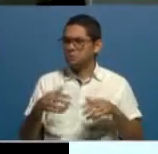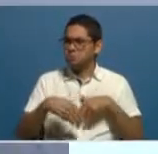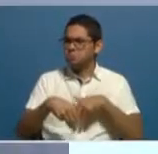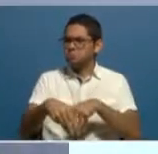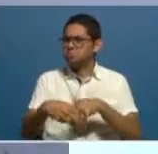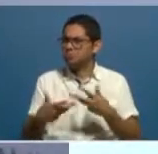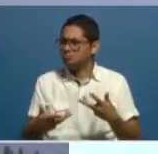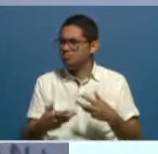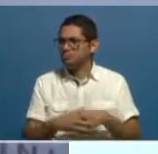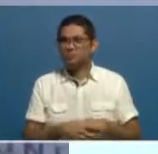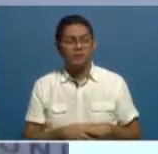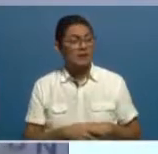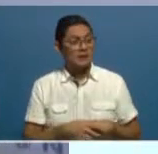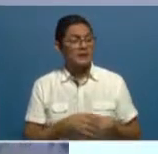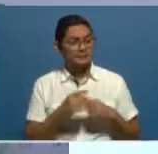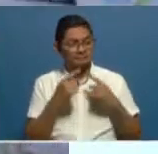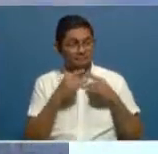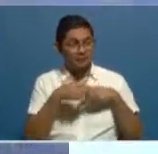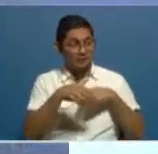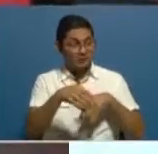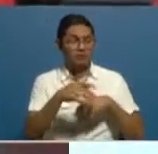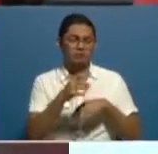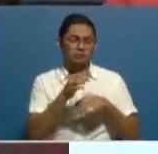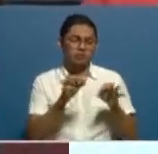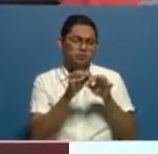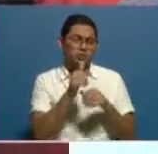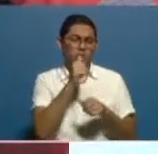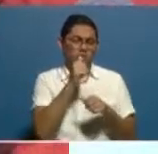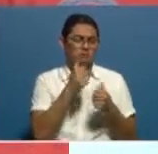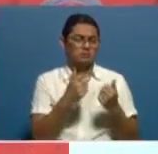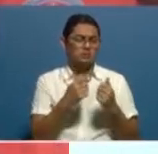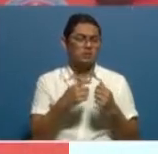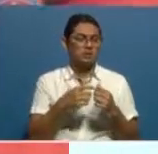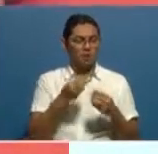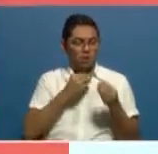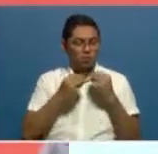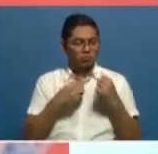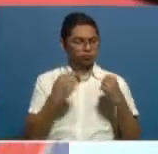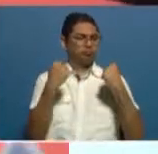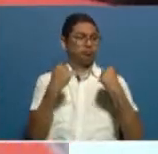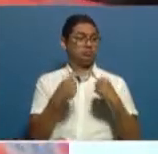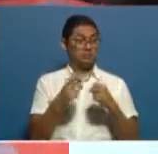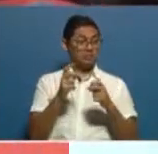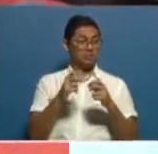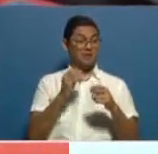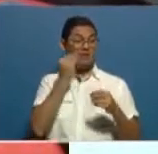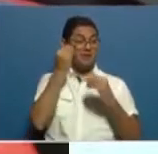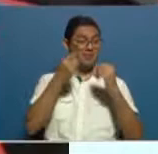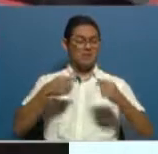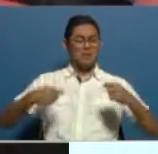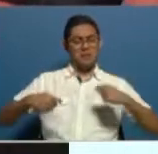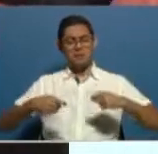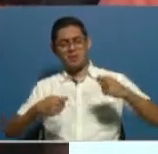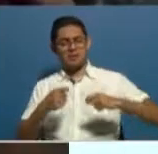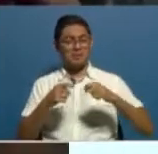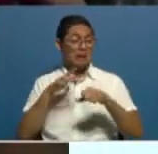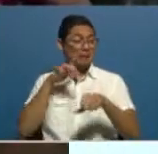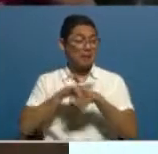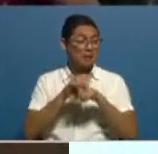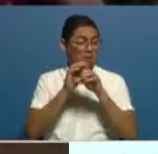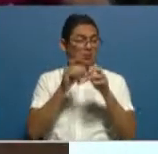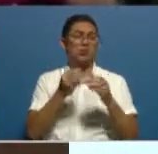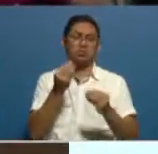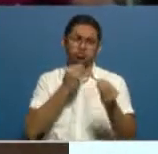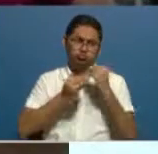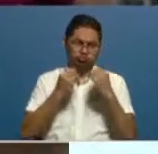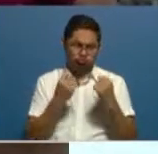desfiles? Bueno, principalmente, mucha hidratación, desayunar bien. Los muchachos que van a desfilar desde horas tempranas, un buen